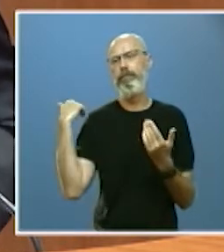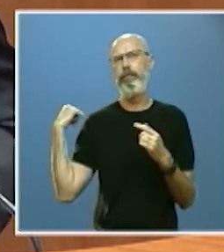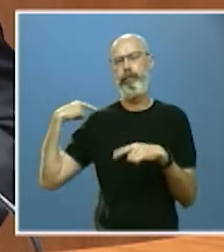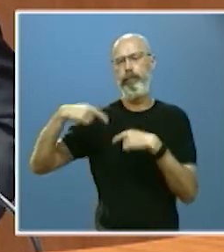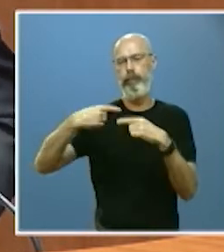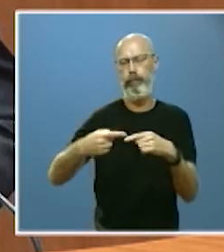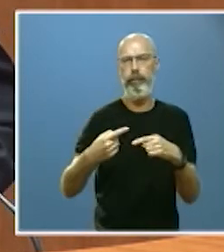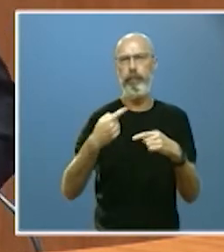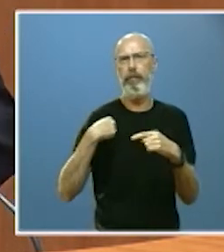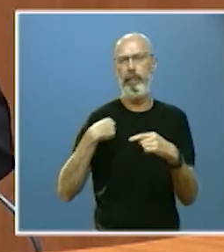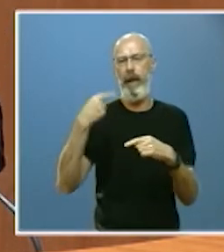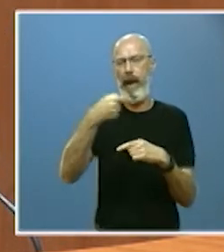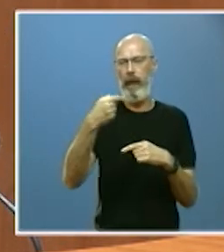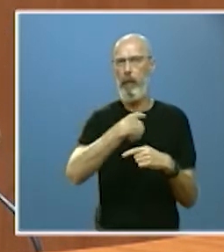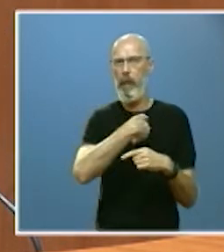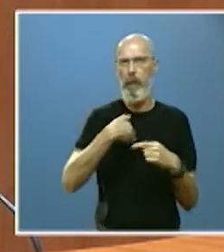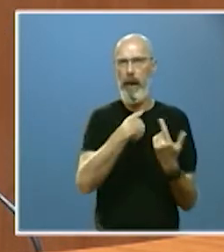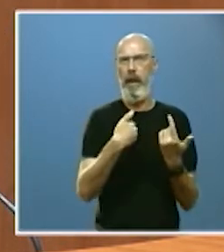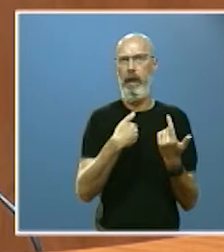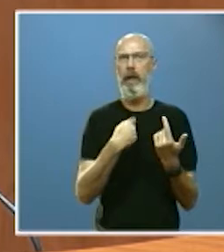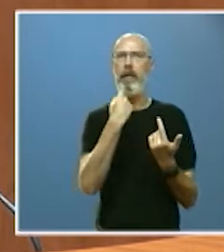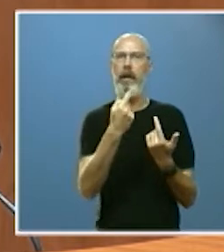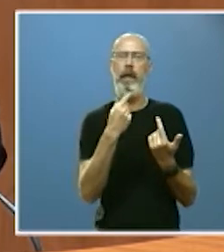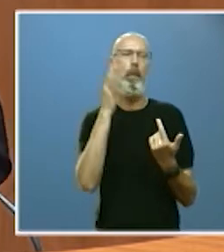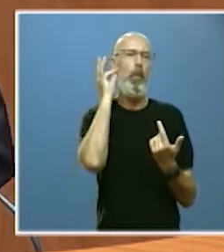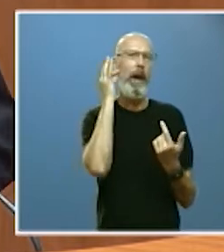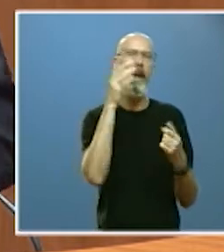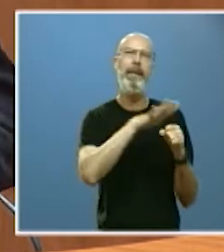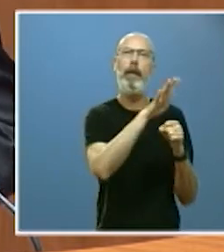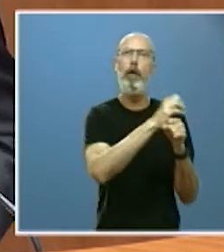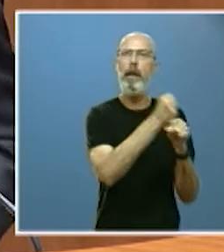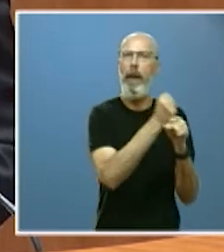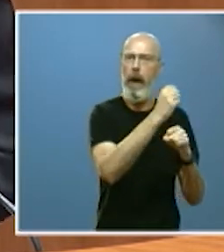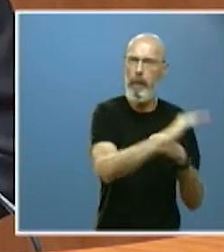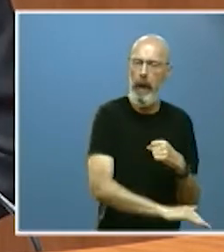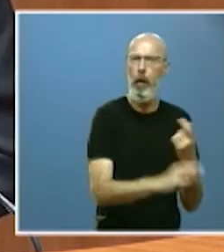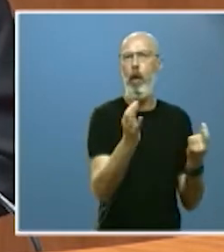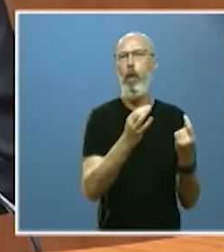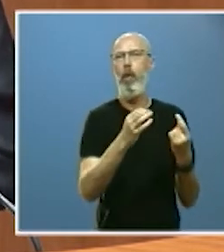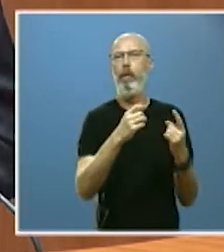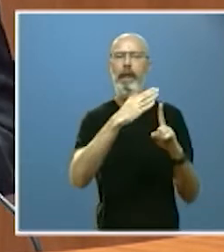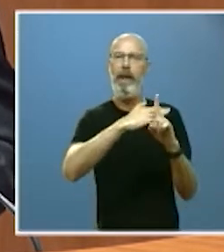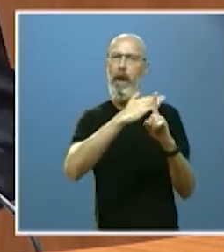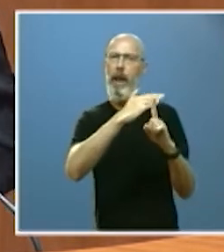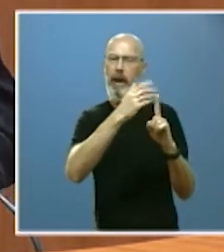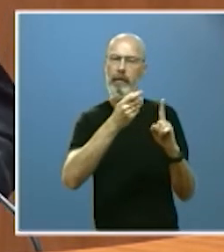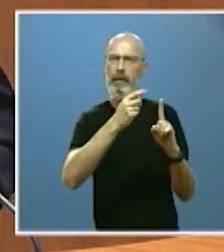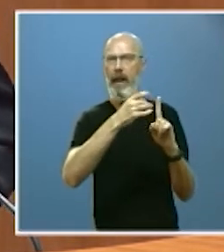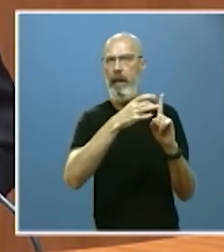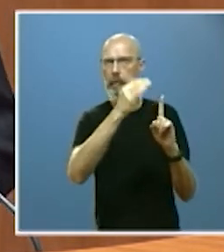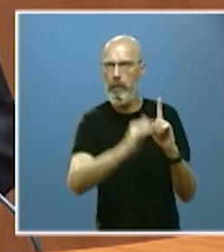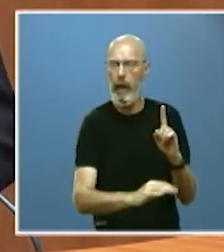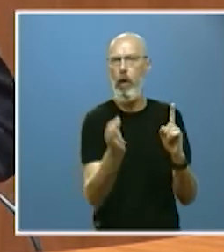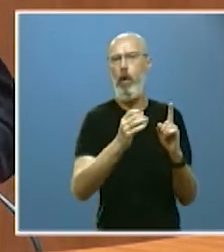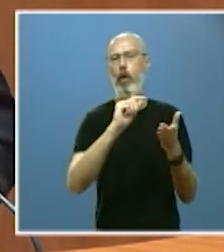virtud de los cuales las mujeres trabajan menos en determinados sectores ocupan puestos de categorías inferiores suscriben más contratos